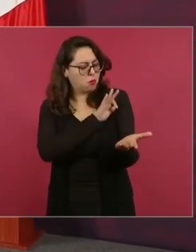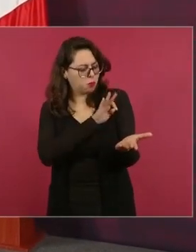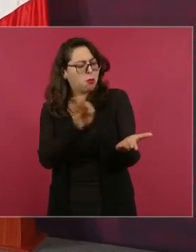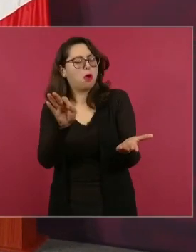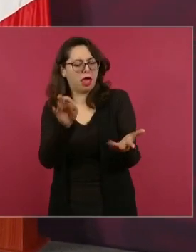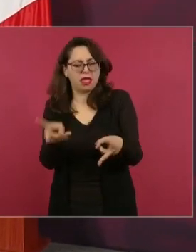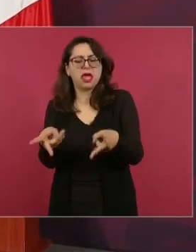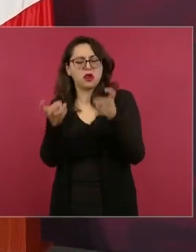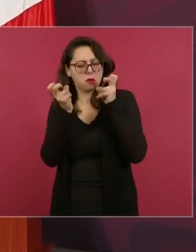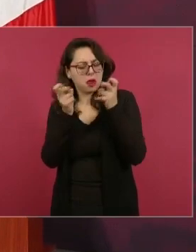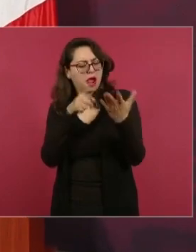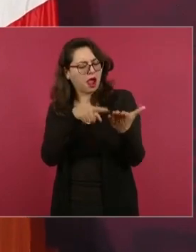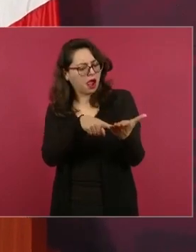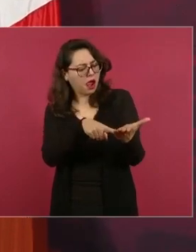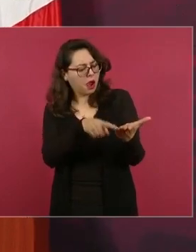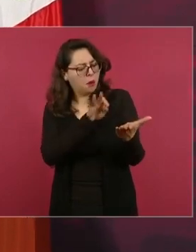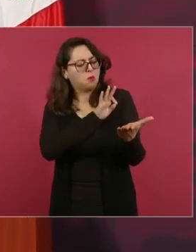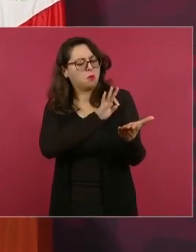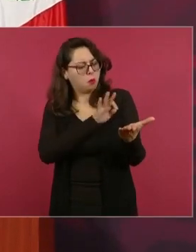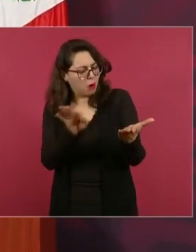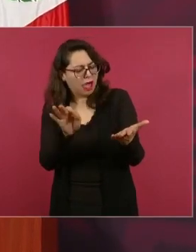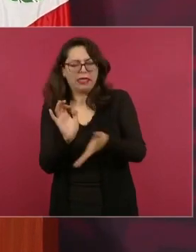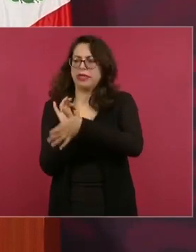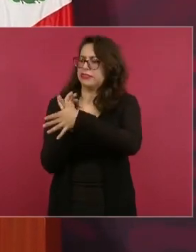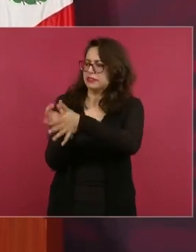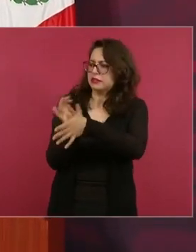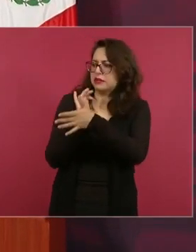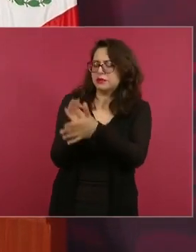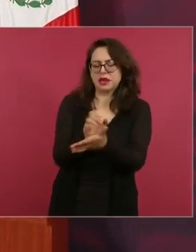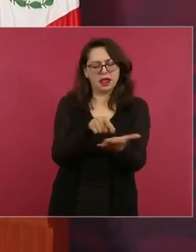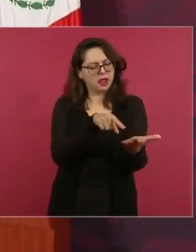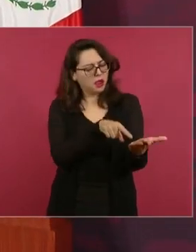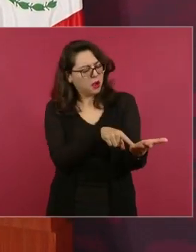con racismo, con clasismo.